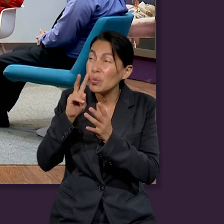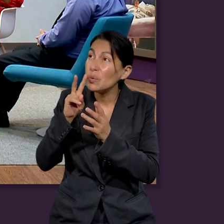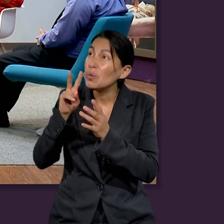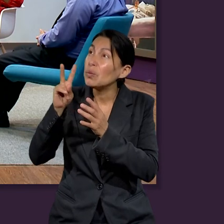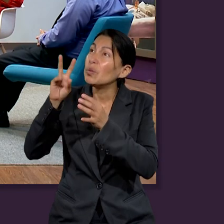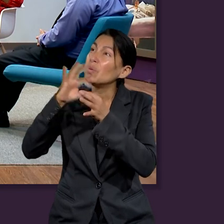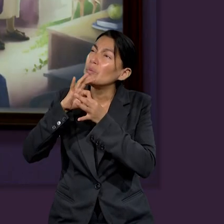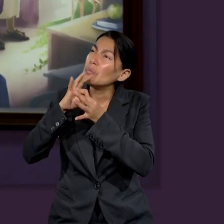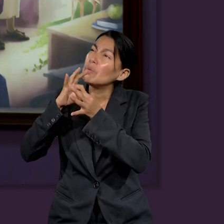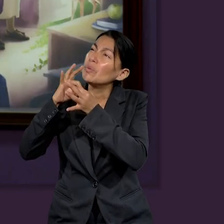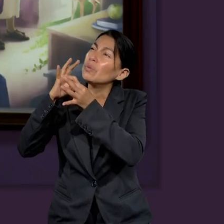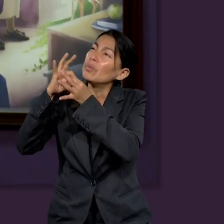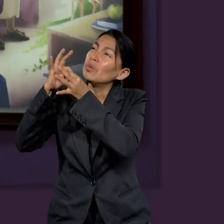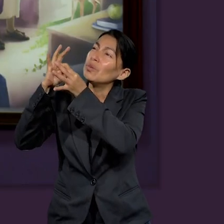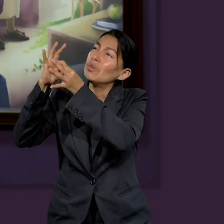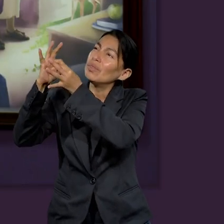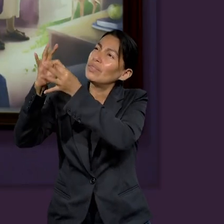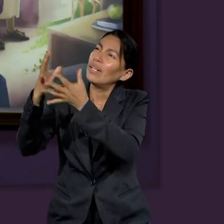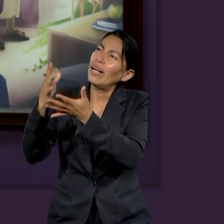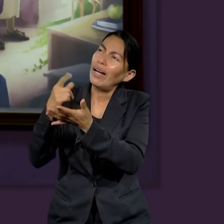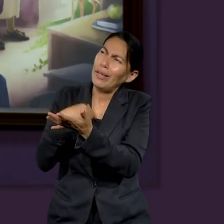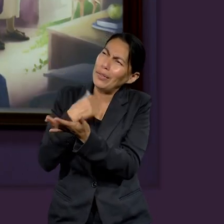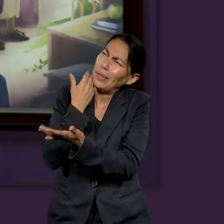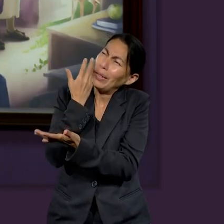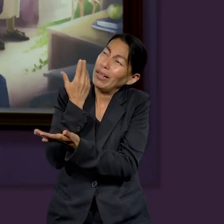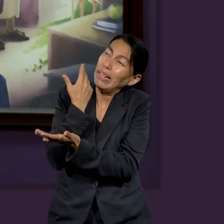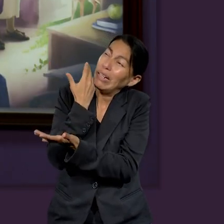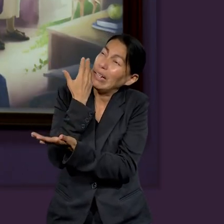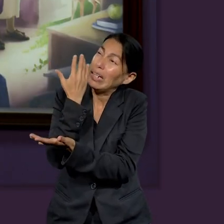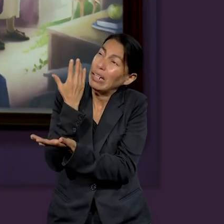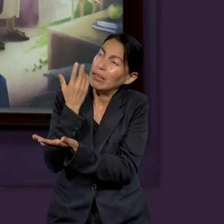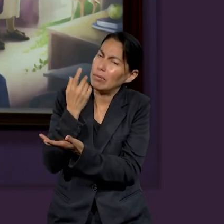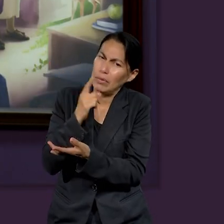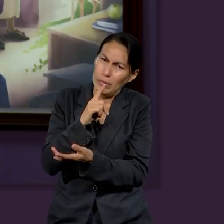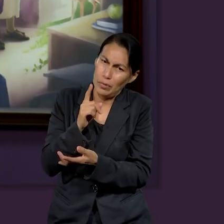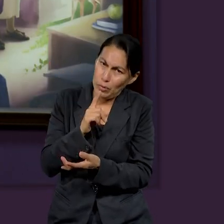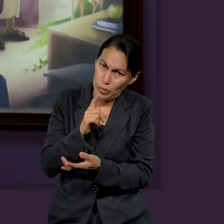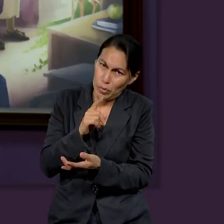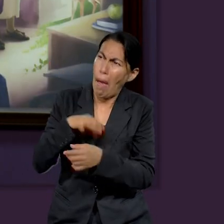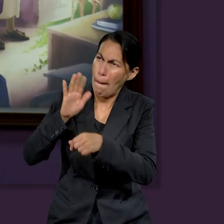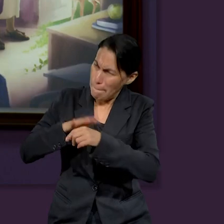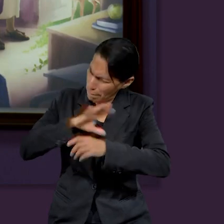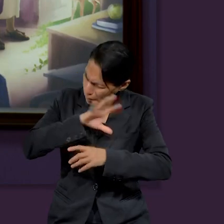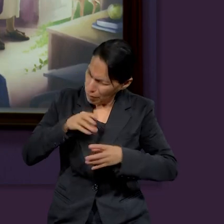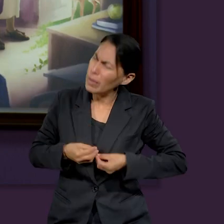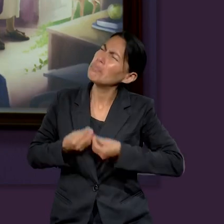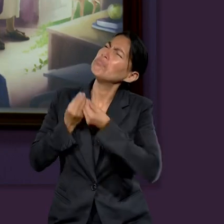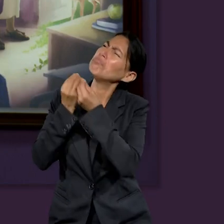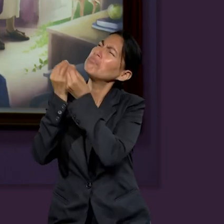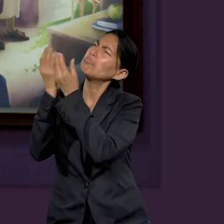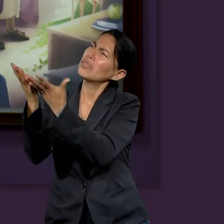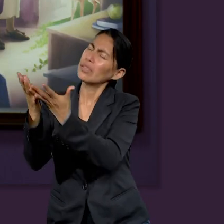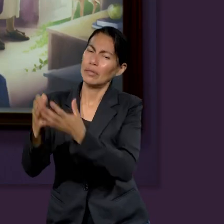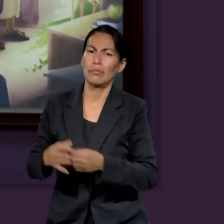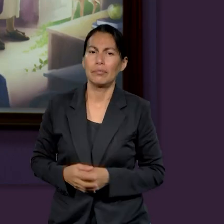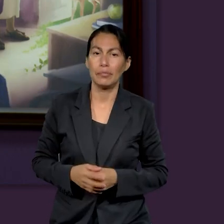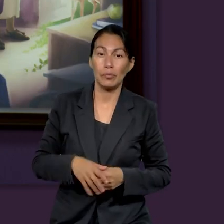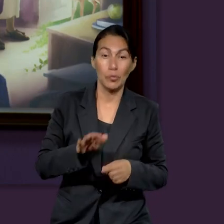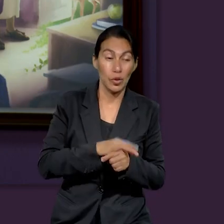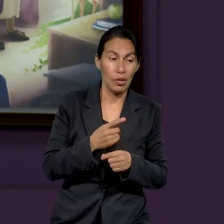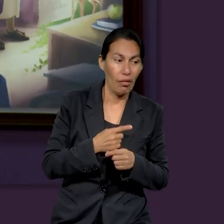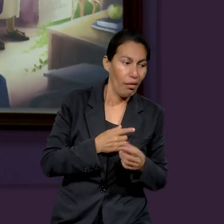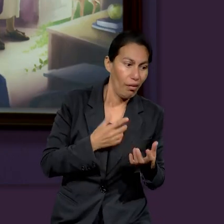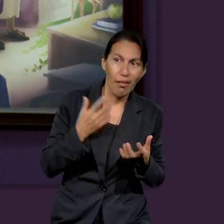Lili, viendo a Cristo Jesús, estando cerca de él, no hay que solo sentir, ay, quisiera entregarme a Dios.